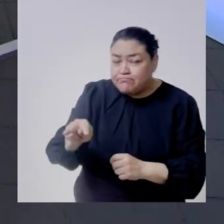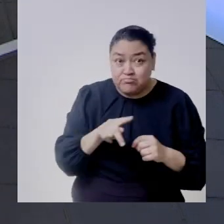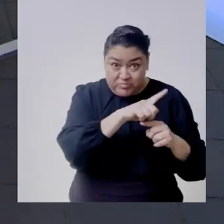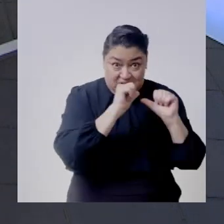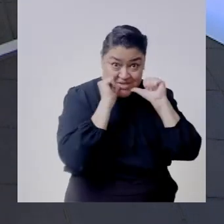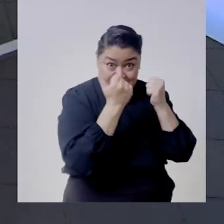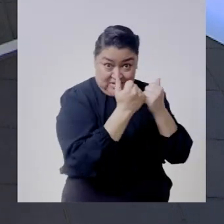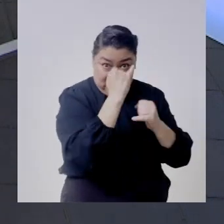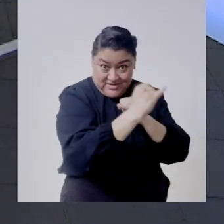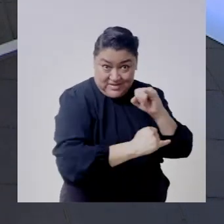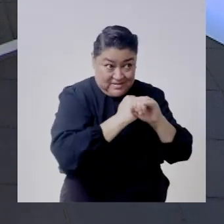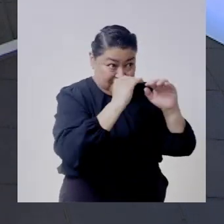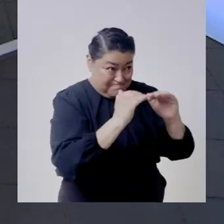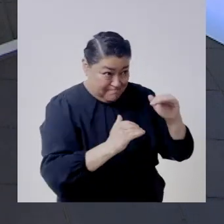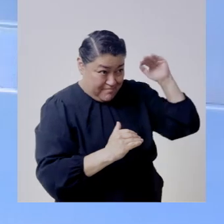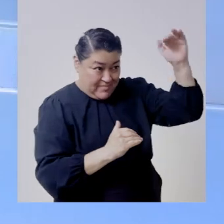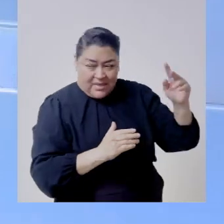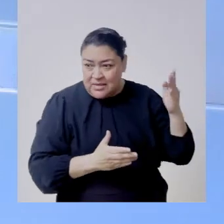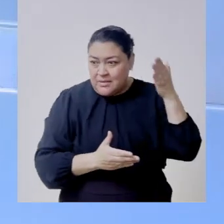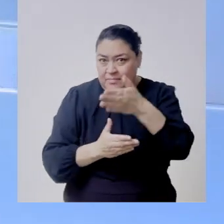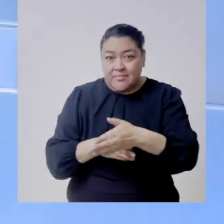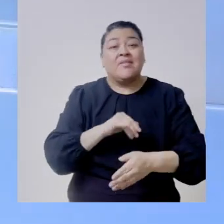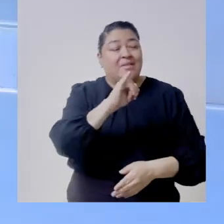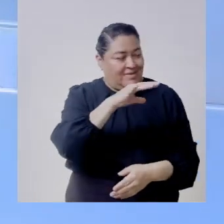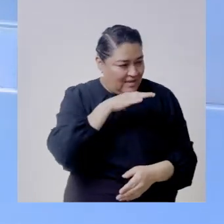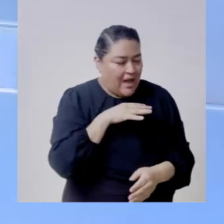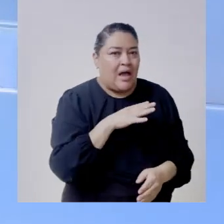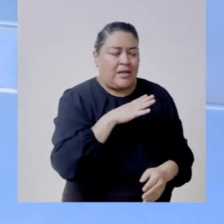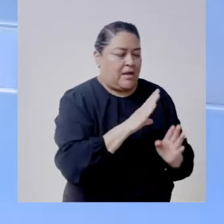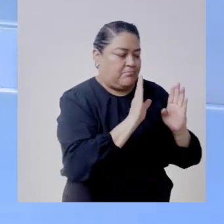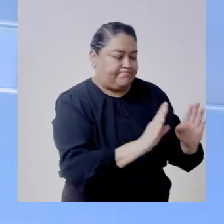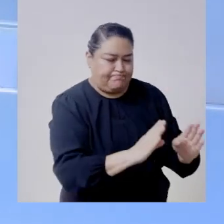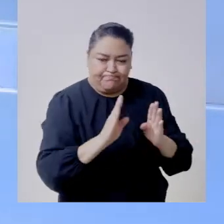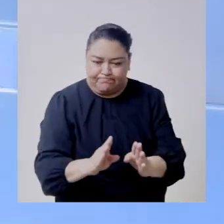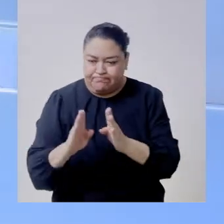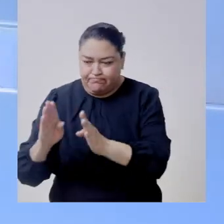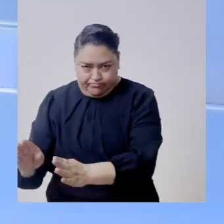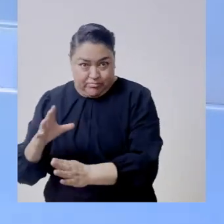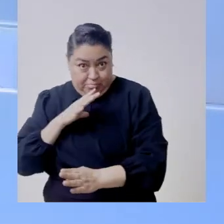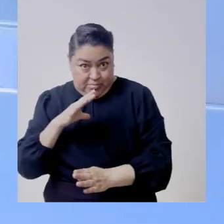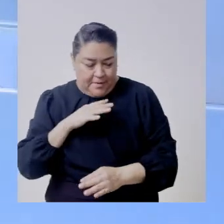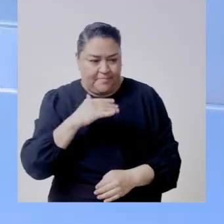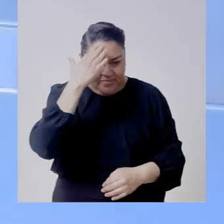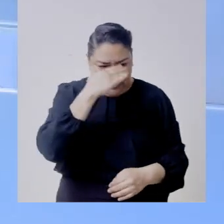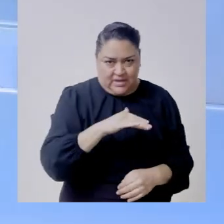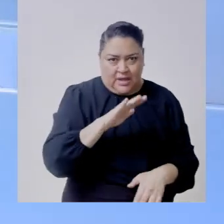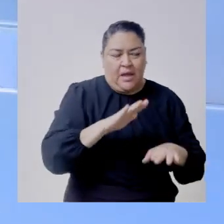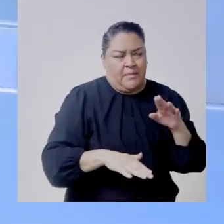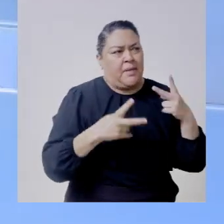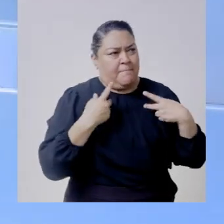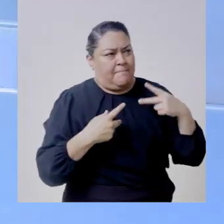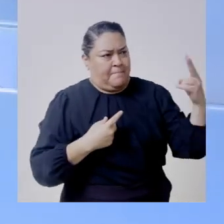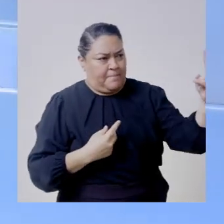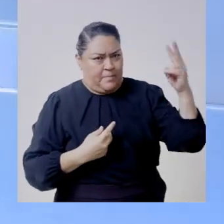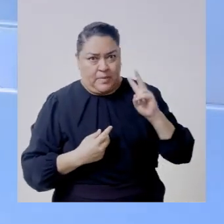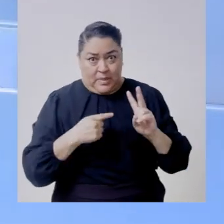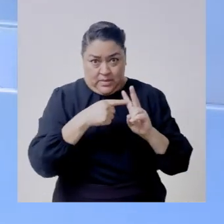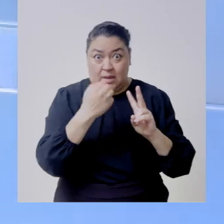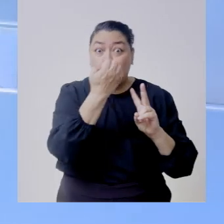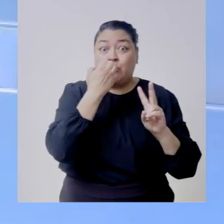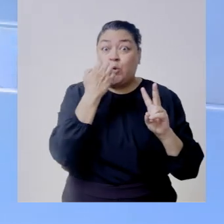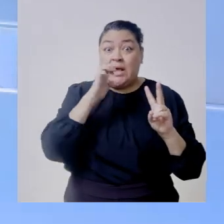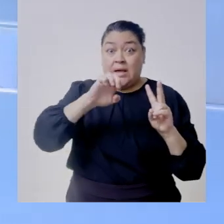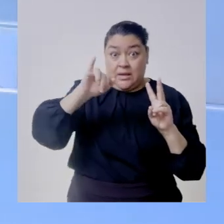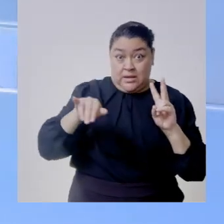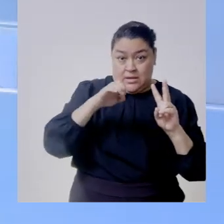red internacional no basamos varias etapas y una de ellas fue que un par evaluador vino a la escuela